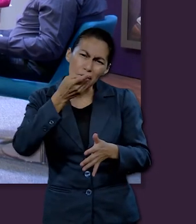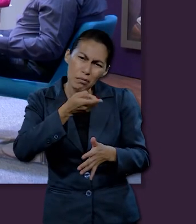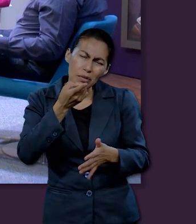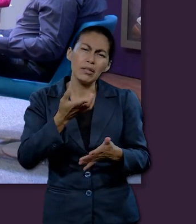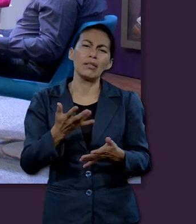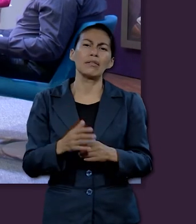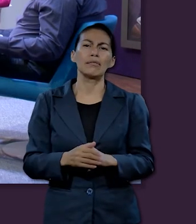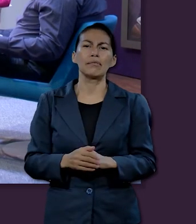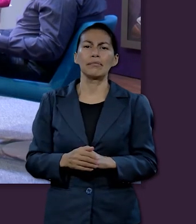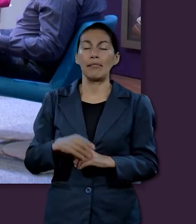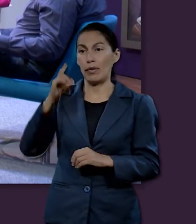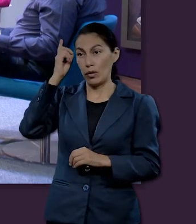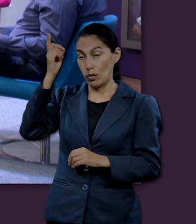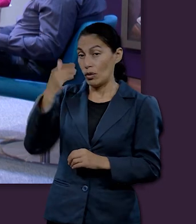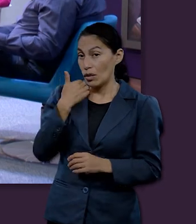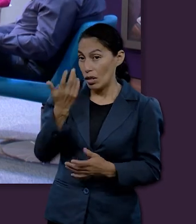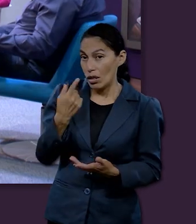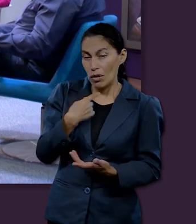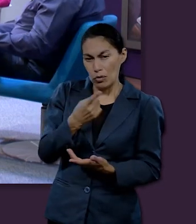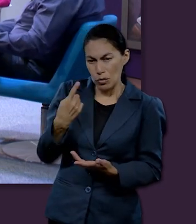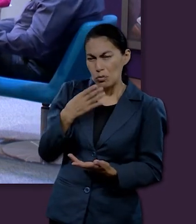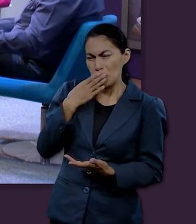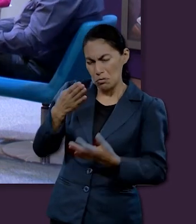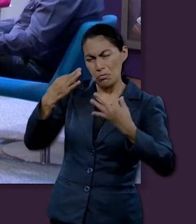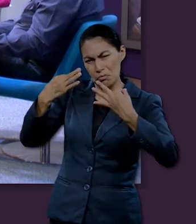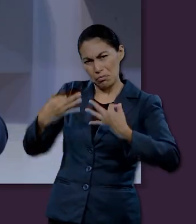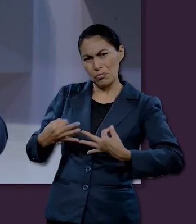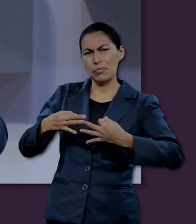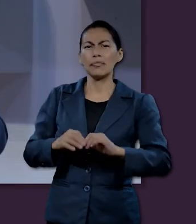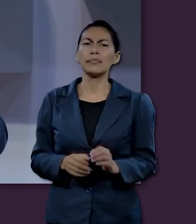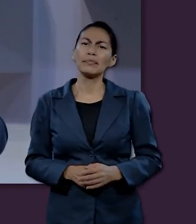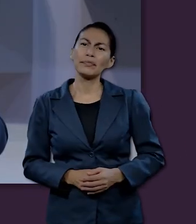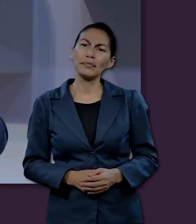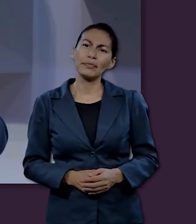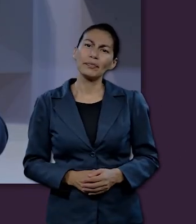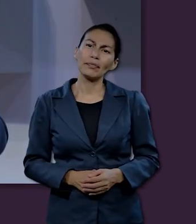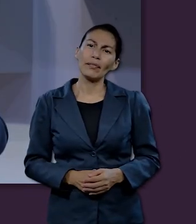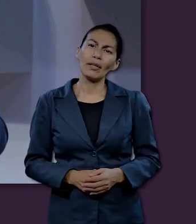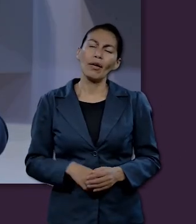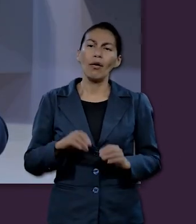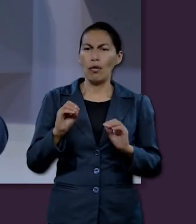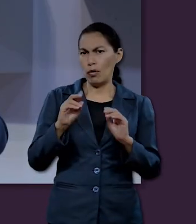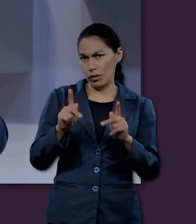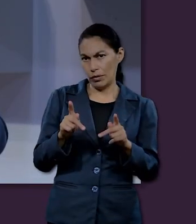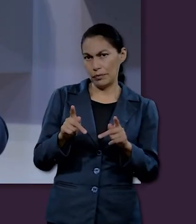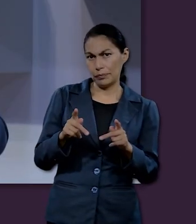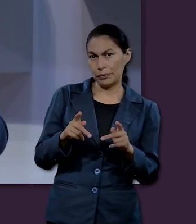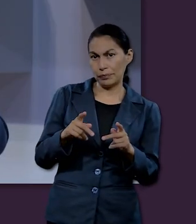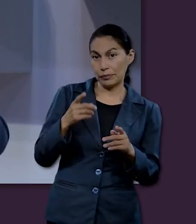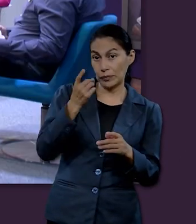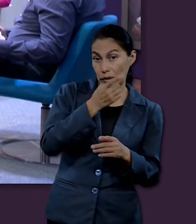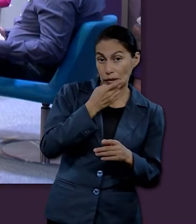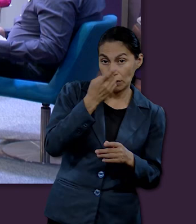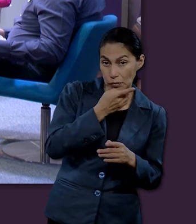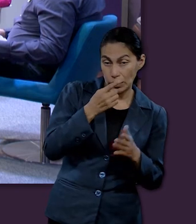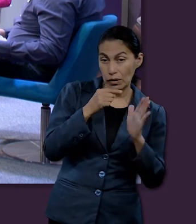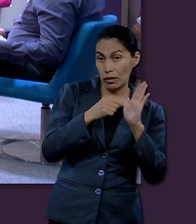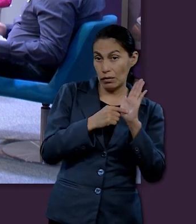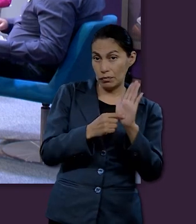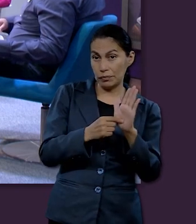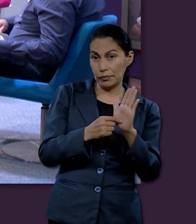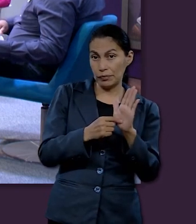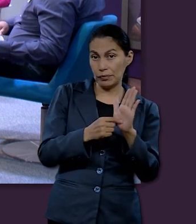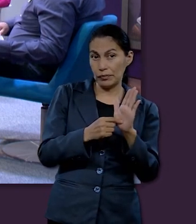más que nada, pues que estemos con él en la presencia. Muy bien. Y sobre el objetivo de la disciplina, en